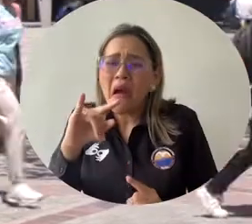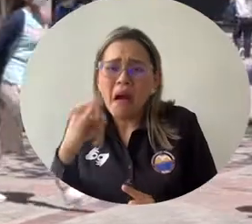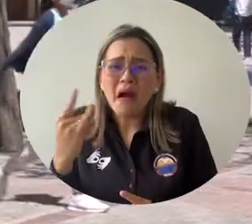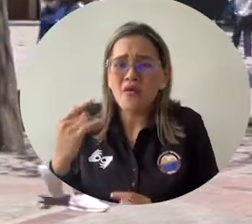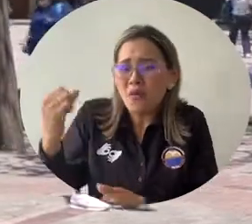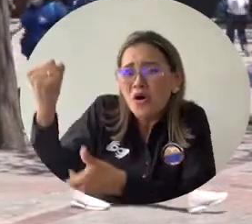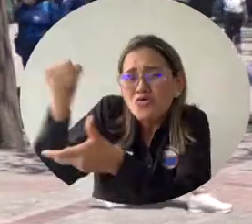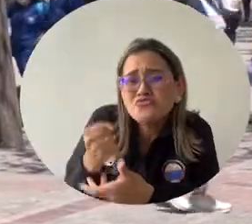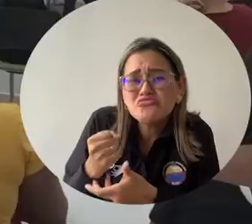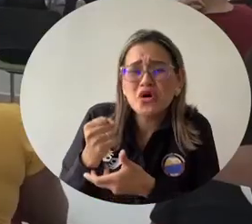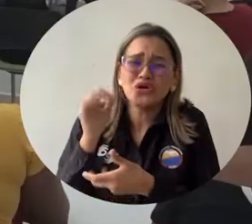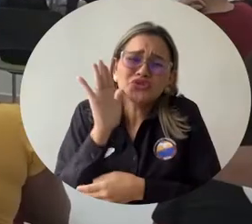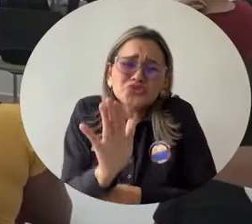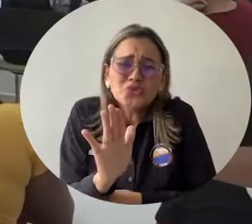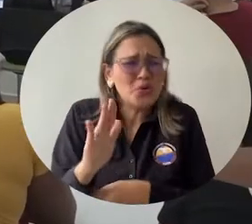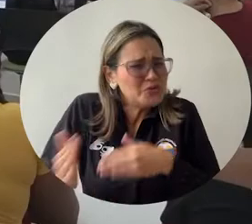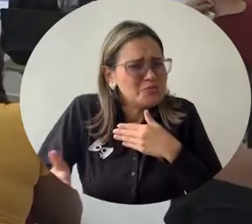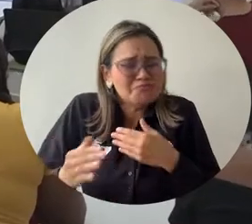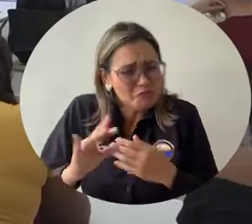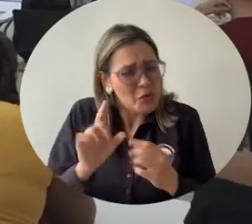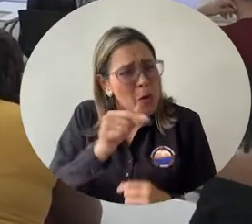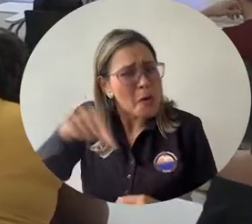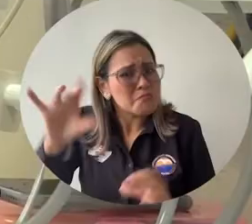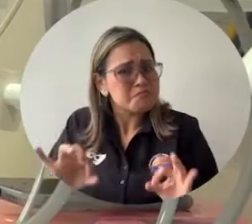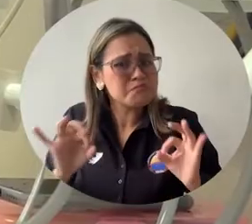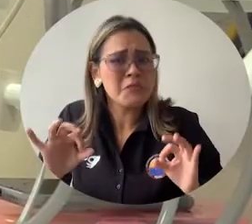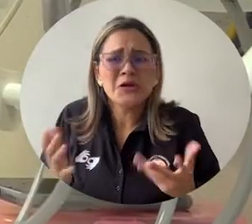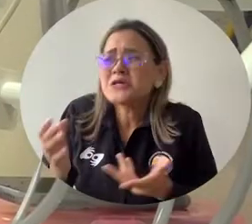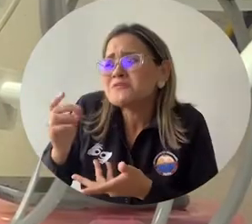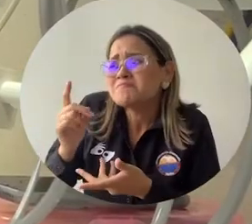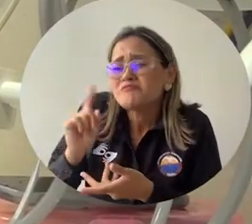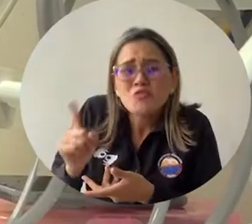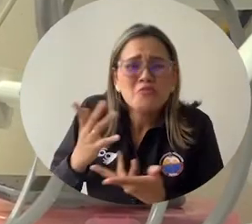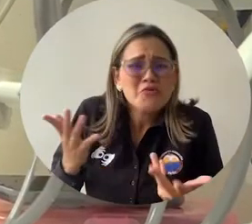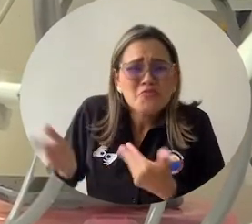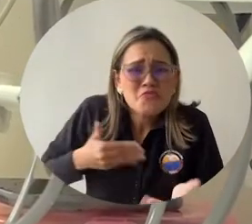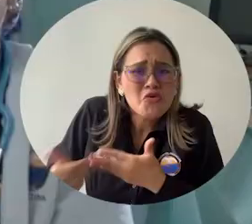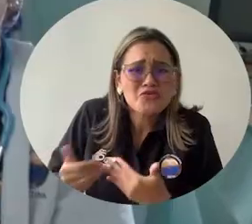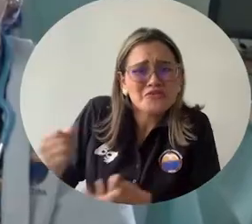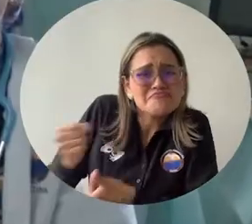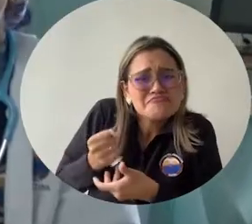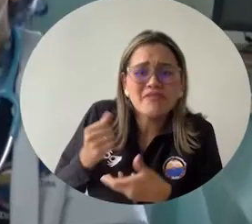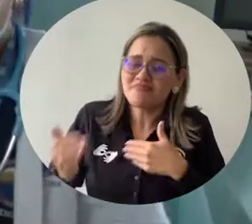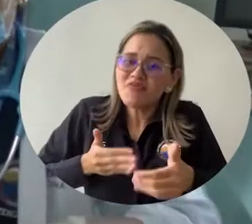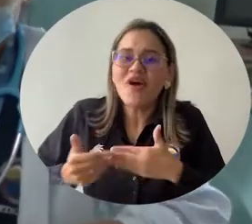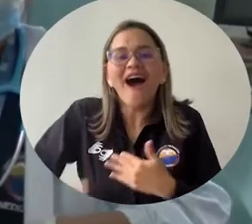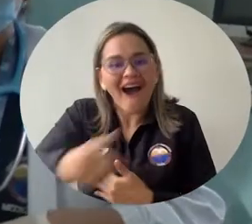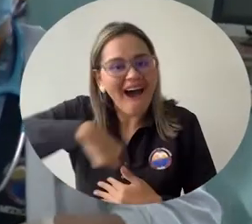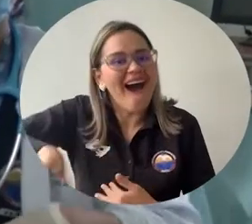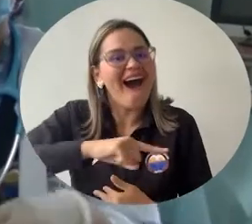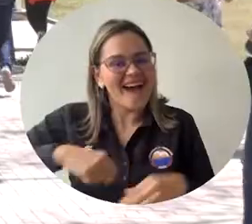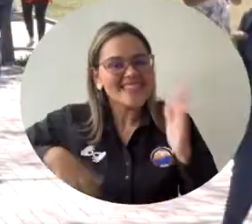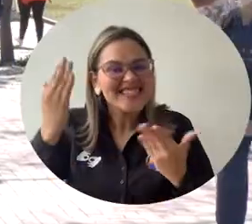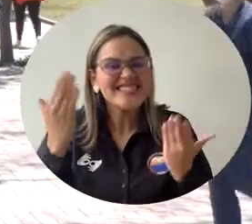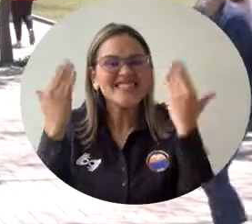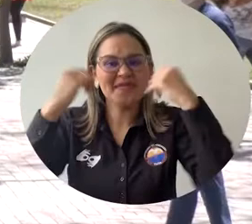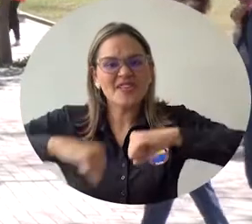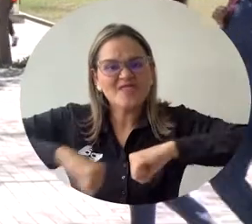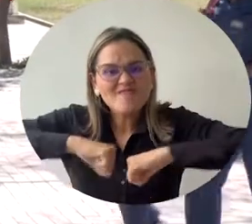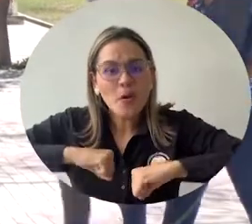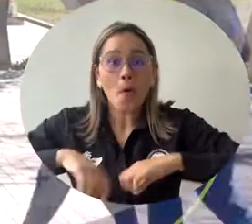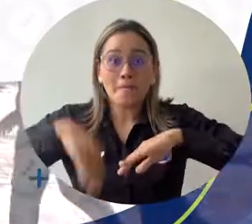per cápita más baja entre las universidades públicas acreditadas en Colombia, su calidad, excelencia y desempeño institucional es motivo de